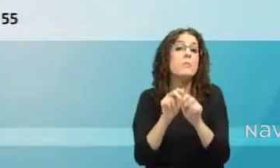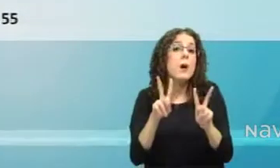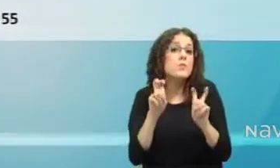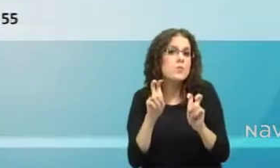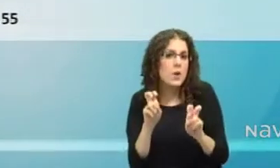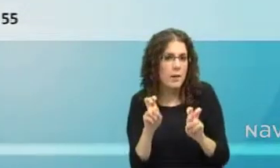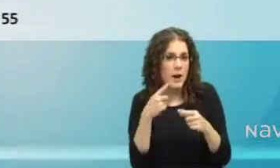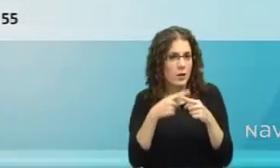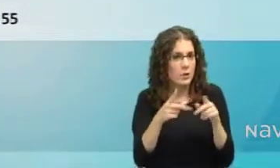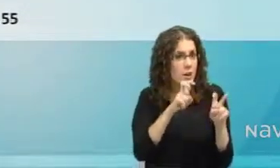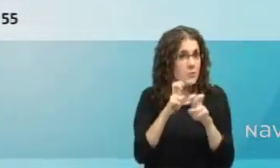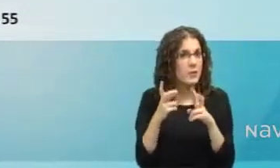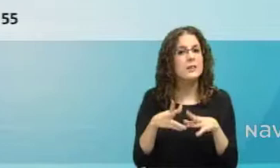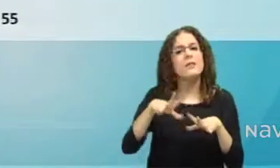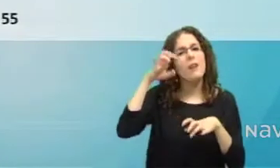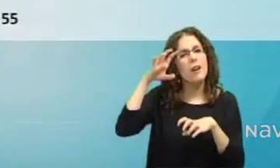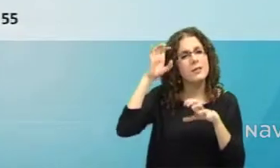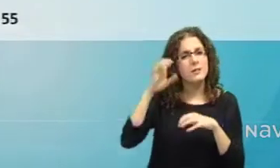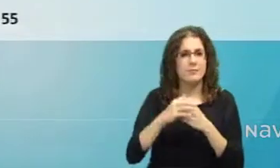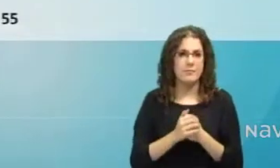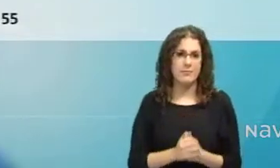especificidades y capacidades.